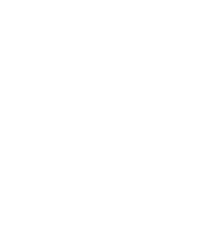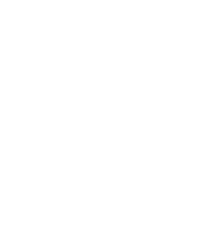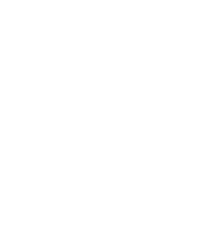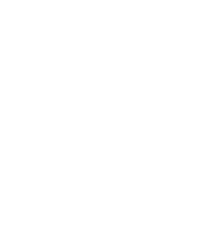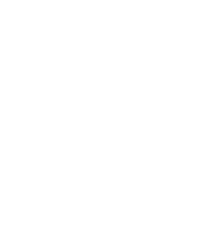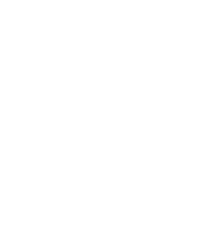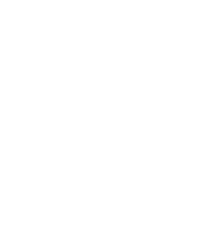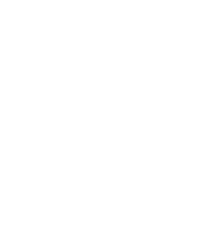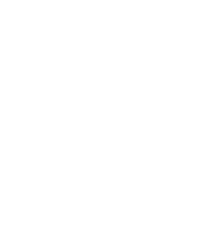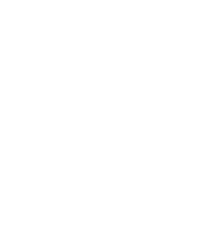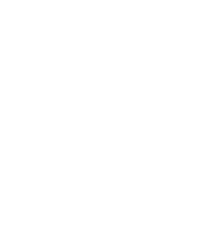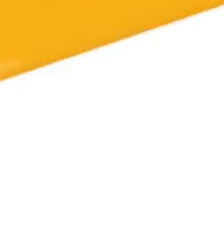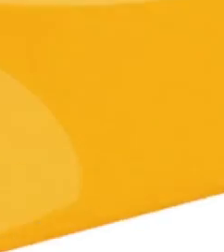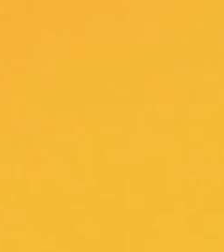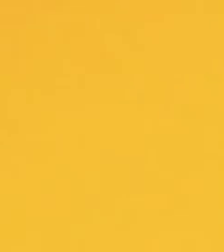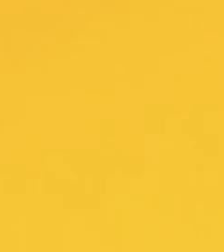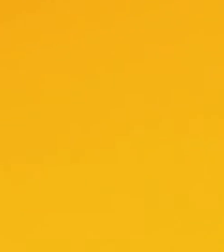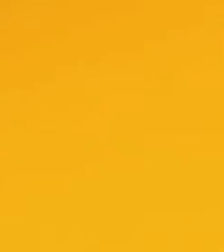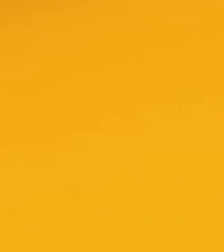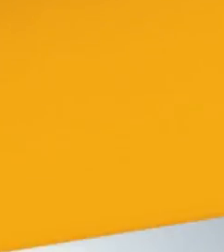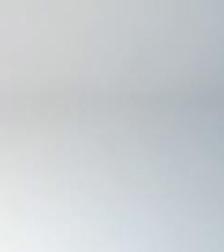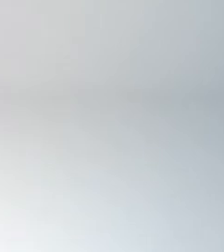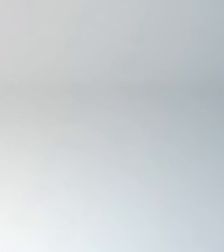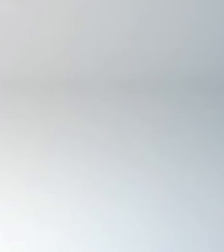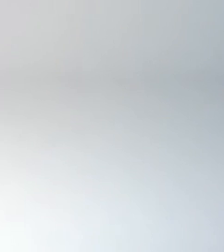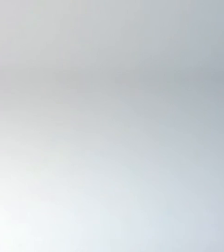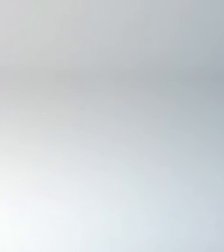¡Gracias! ¡Gracias!